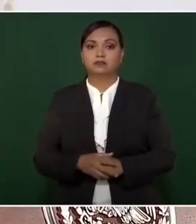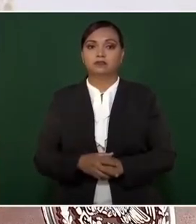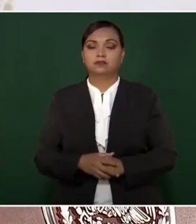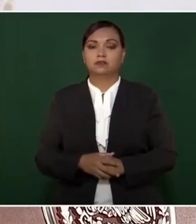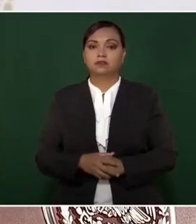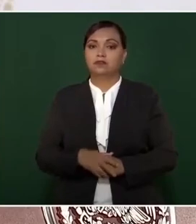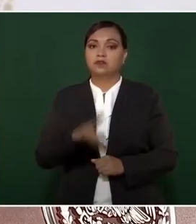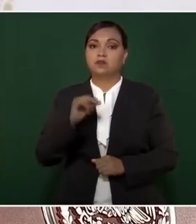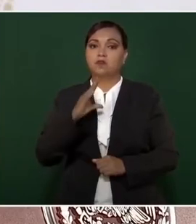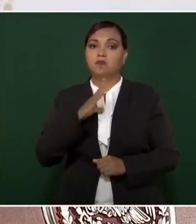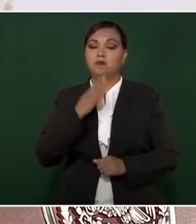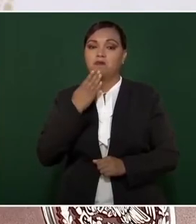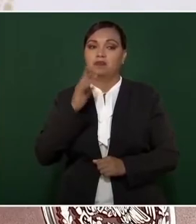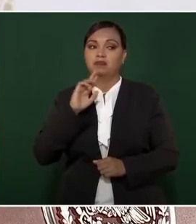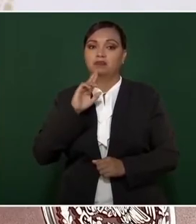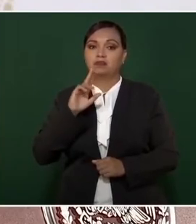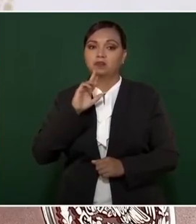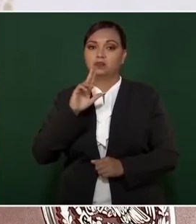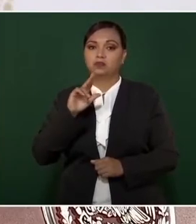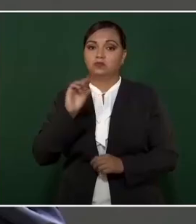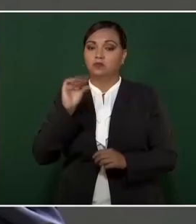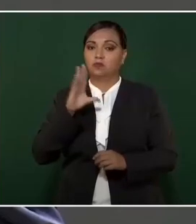y no hay buenos resultados,